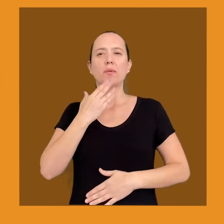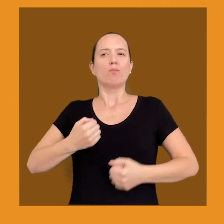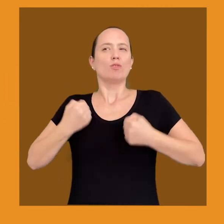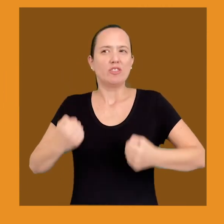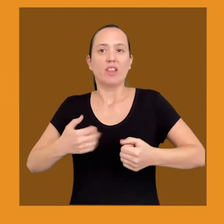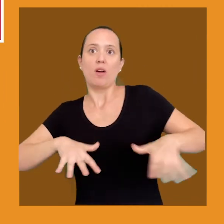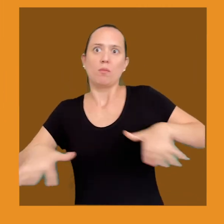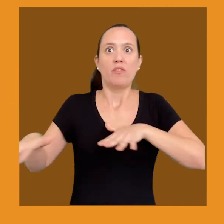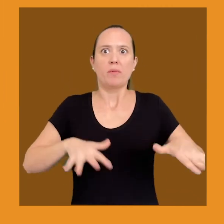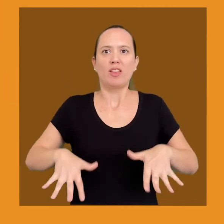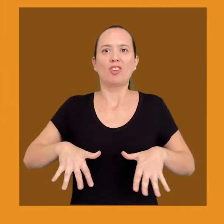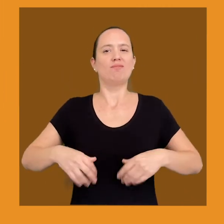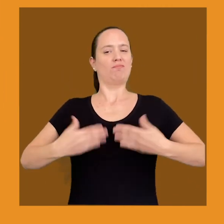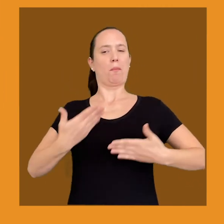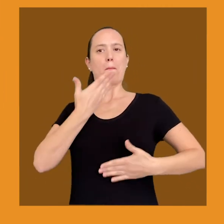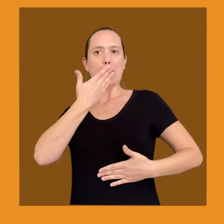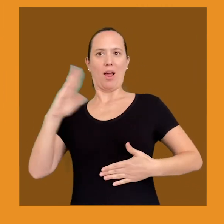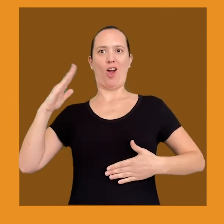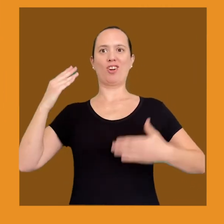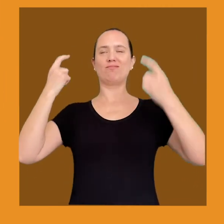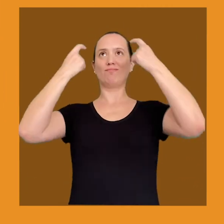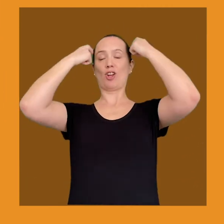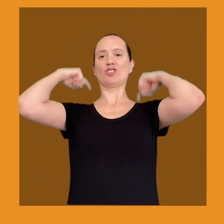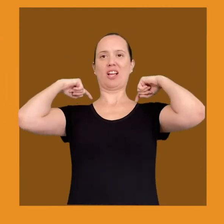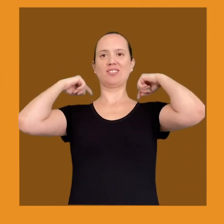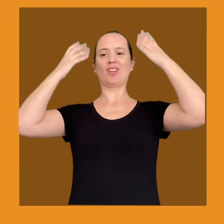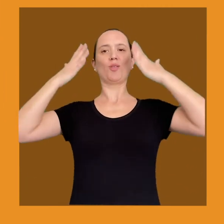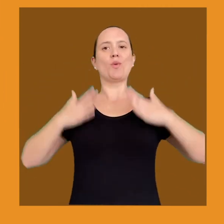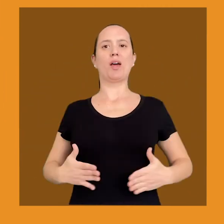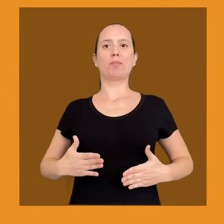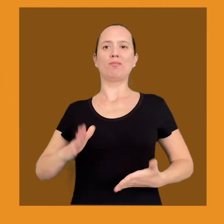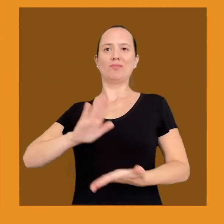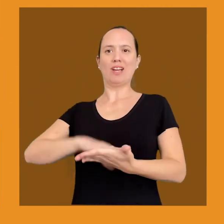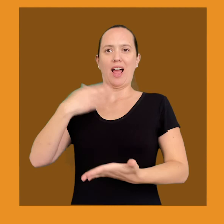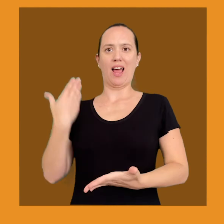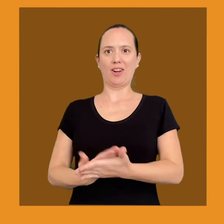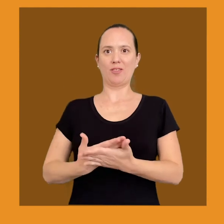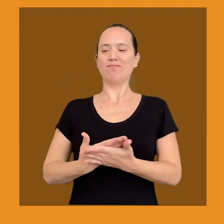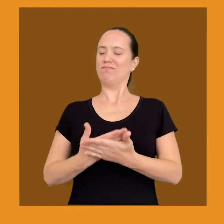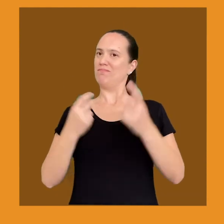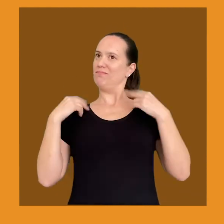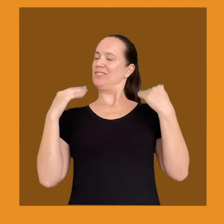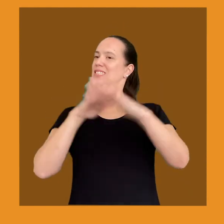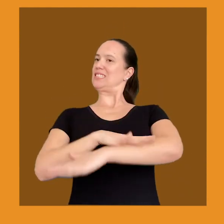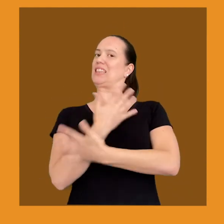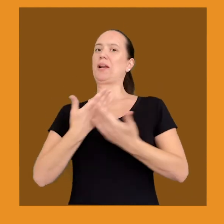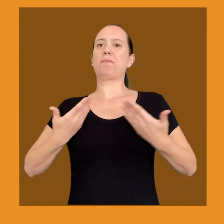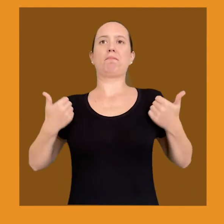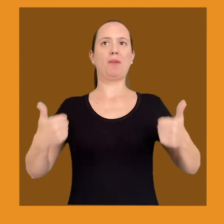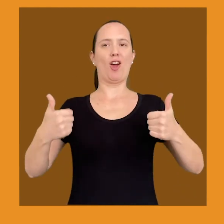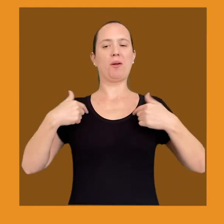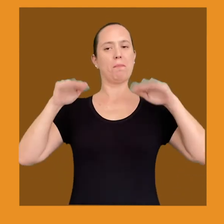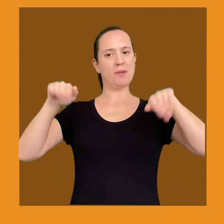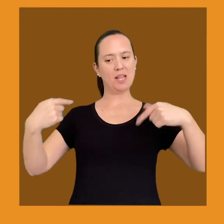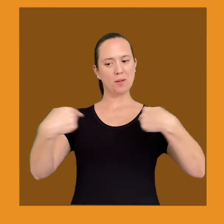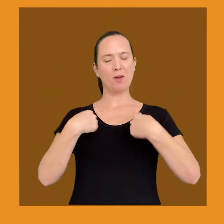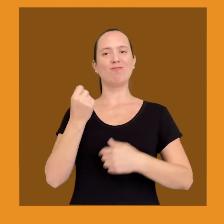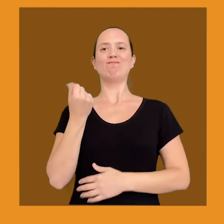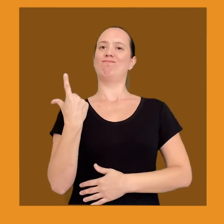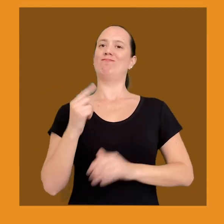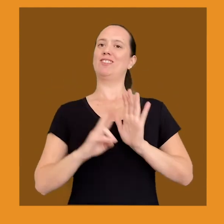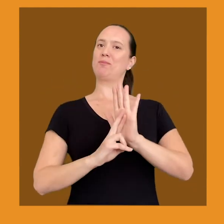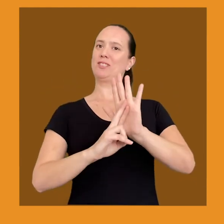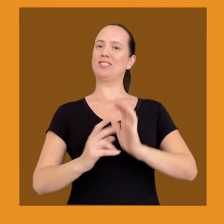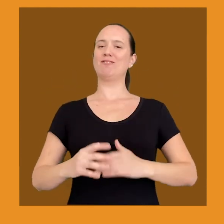cuerpo y sus posibilidades de movimiento, pues una mejor organización corporal significa una percepción mejorada de ti mismo.